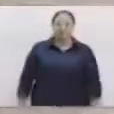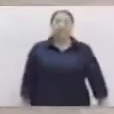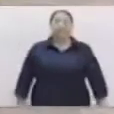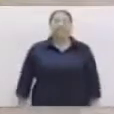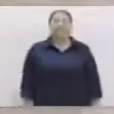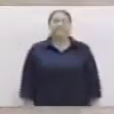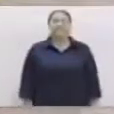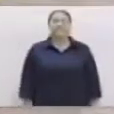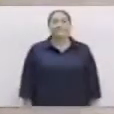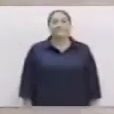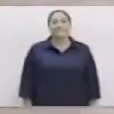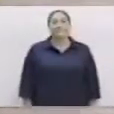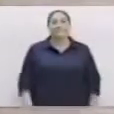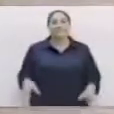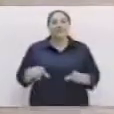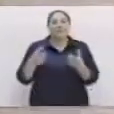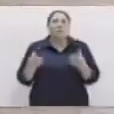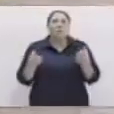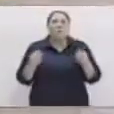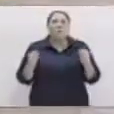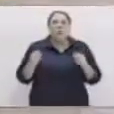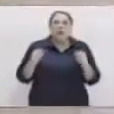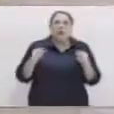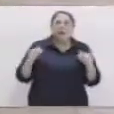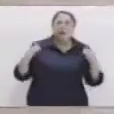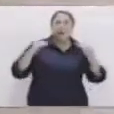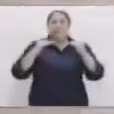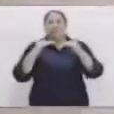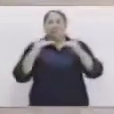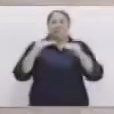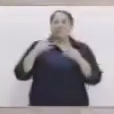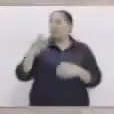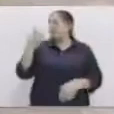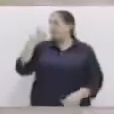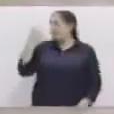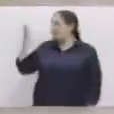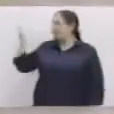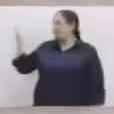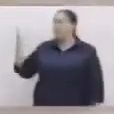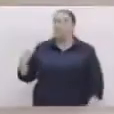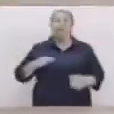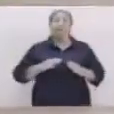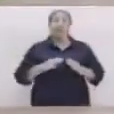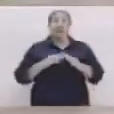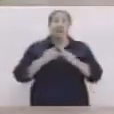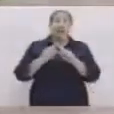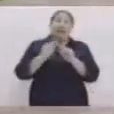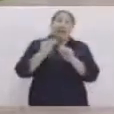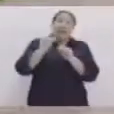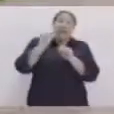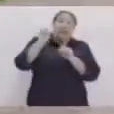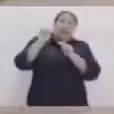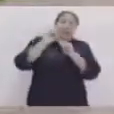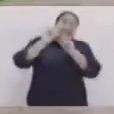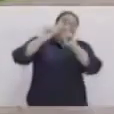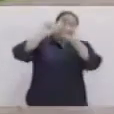aplicar también lo que es el equilibrio con la punta de los pies. Respiramos. Uno.